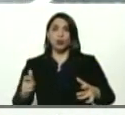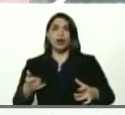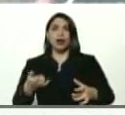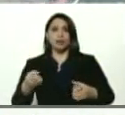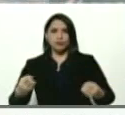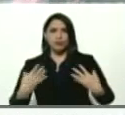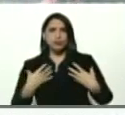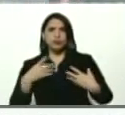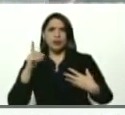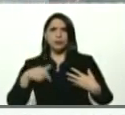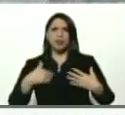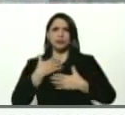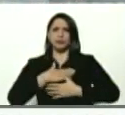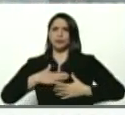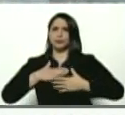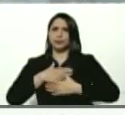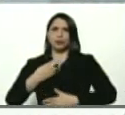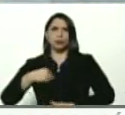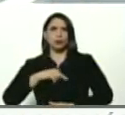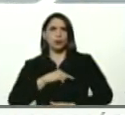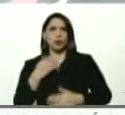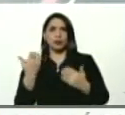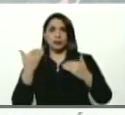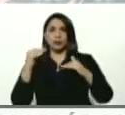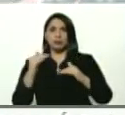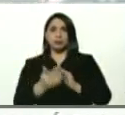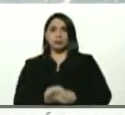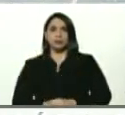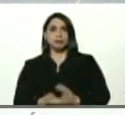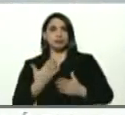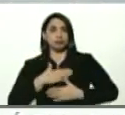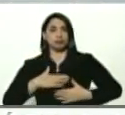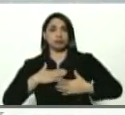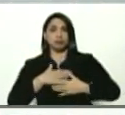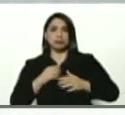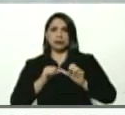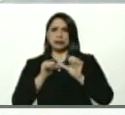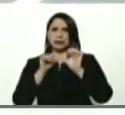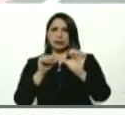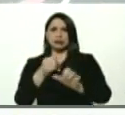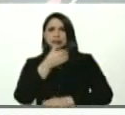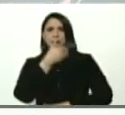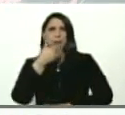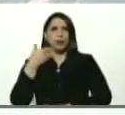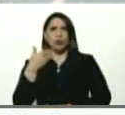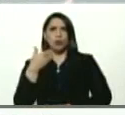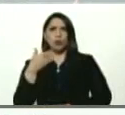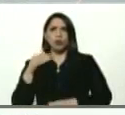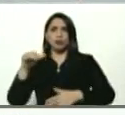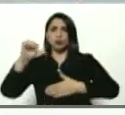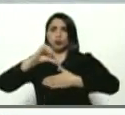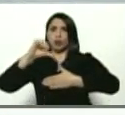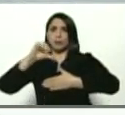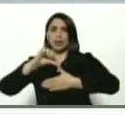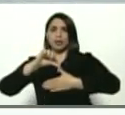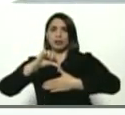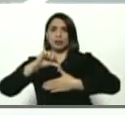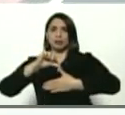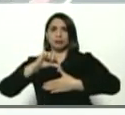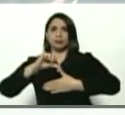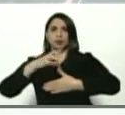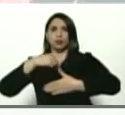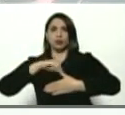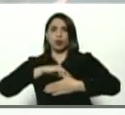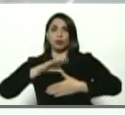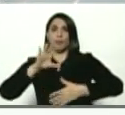casos recuperados, y nuestra tasa de letalidad sigue siendo una de las mejores en Sudamérica y en nuestro continente. Tú